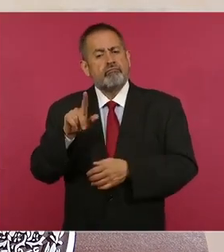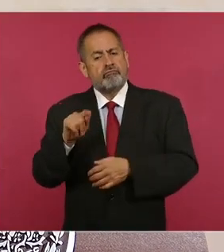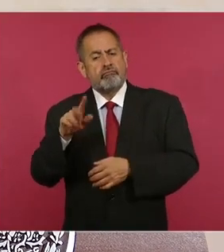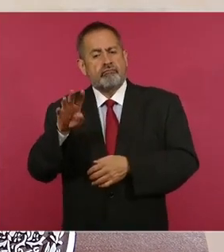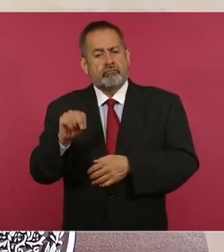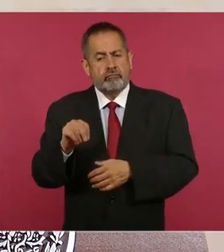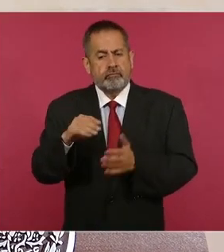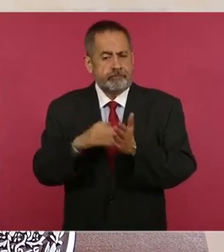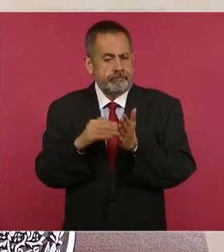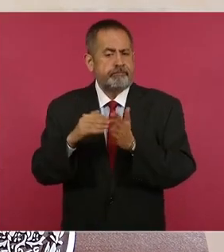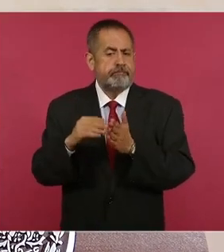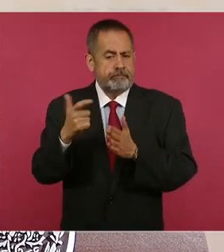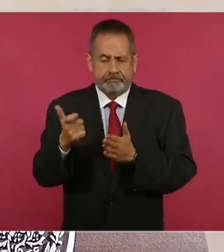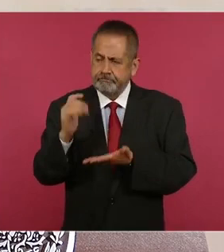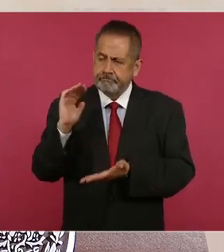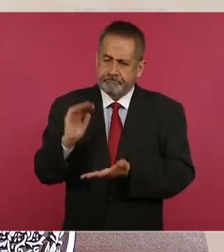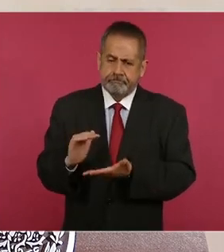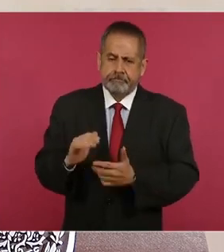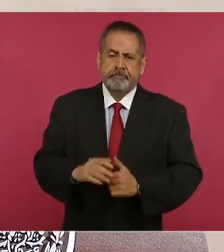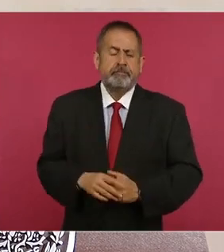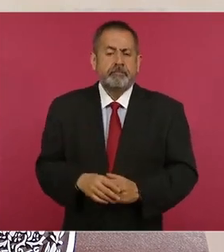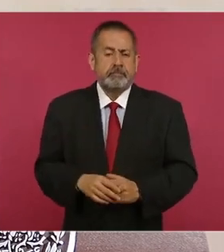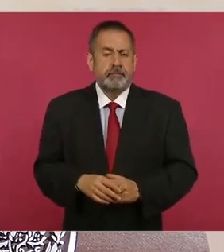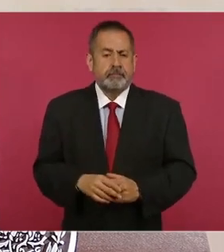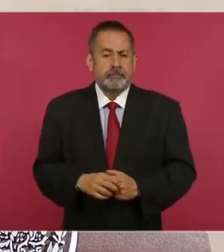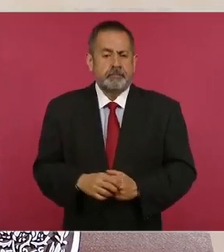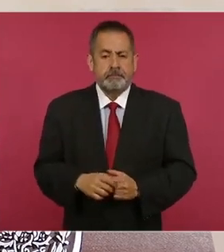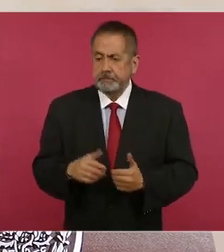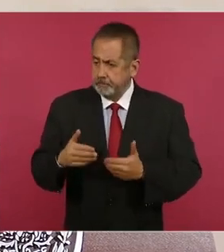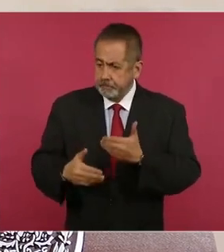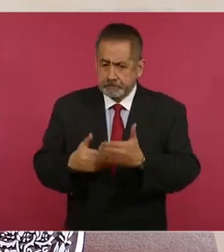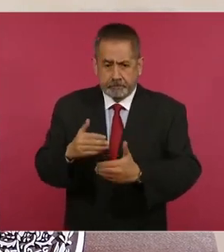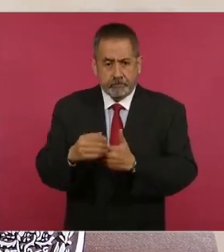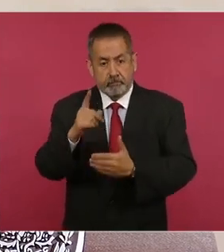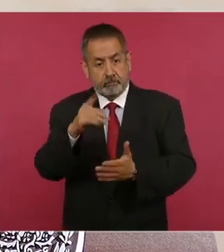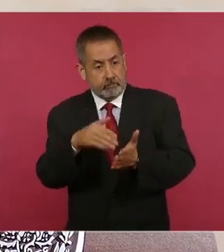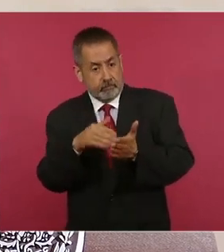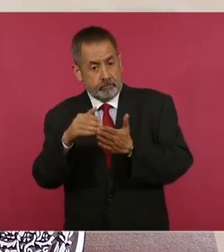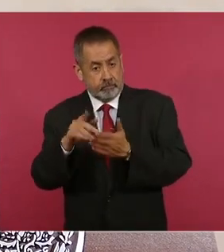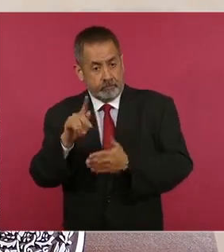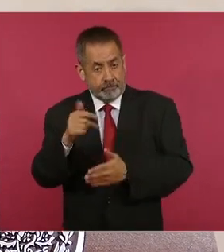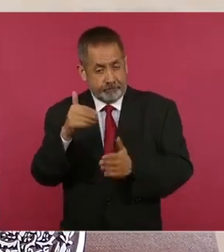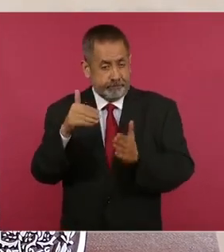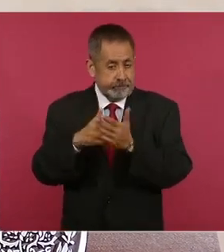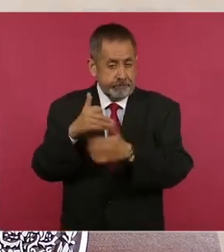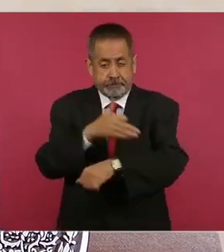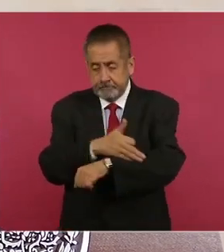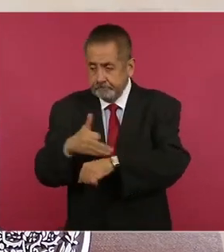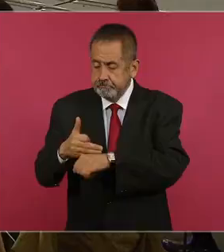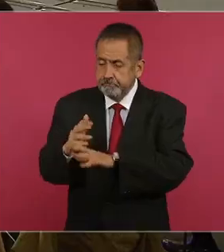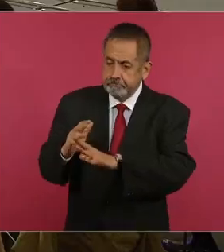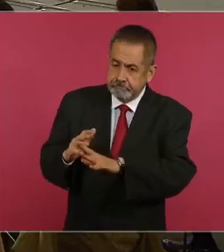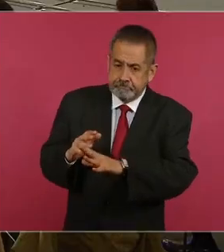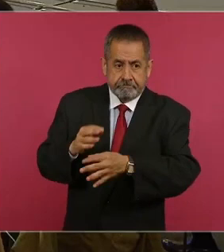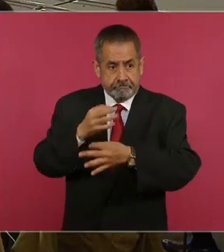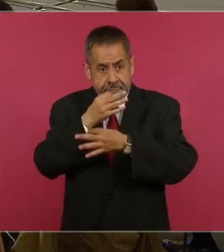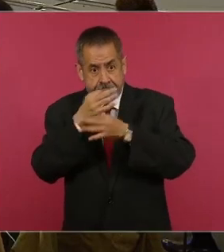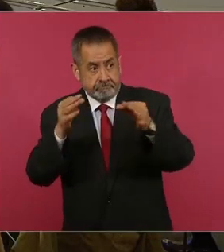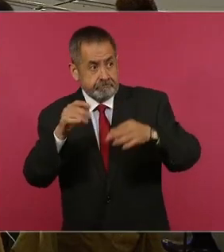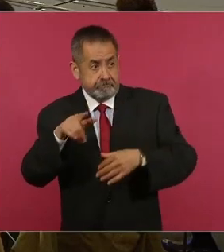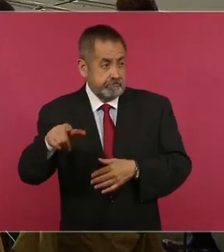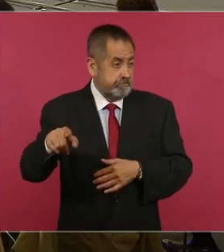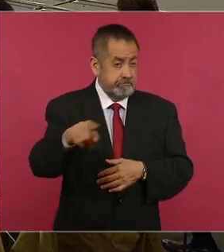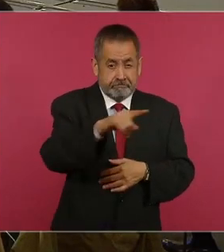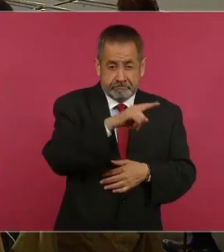millones de pesos. Y a pesar de que hemos avanzado con un millón 76 mil familias, informarle a quienes tengan un